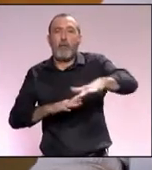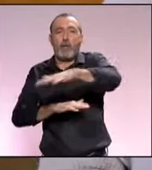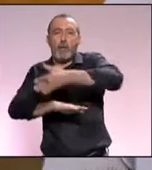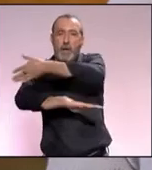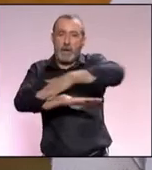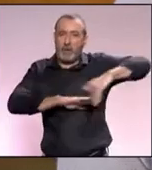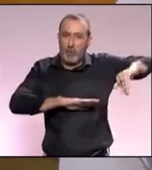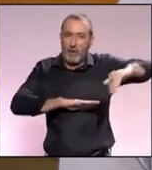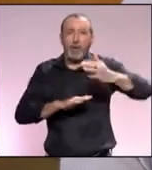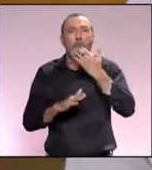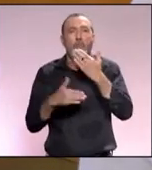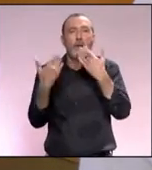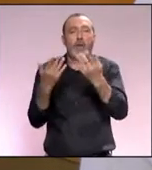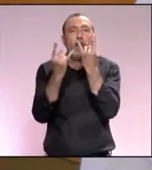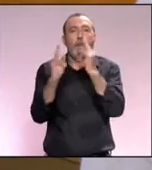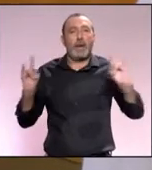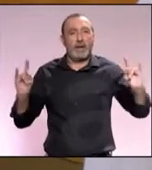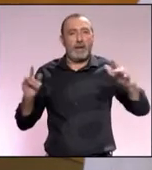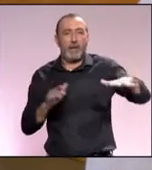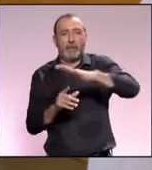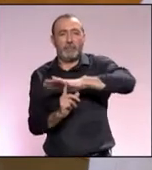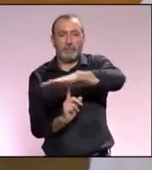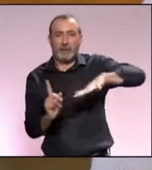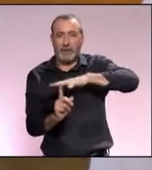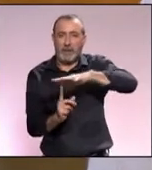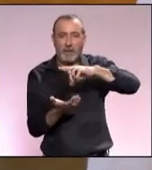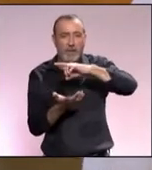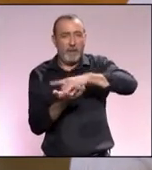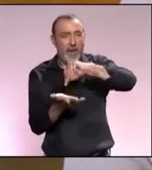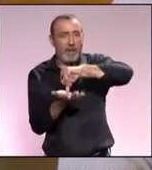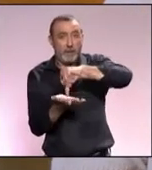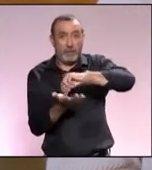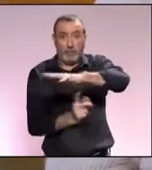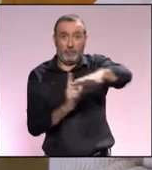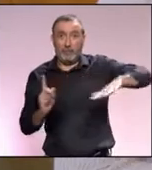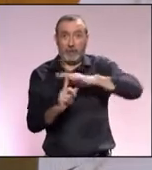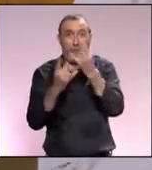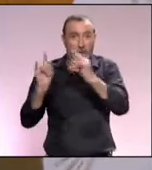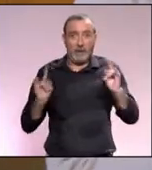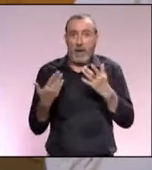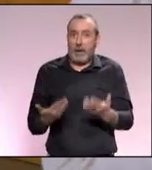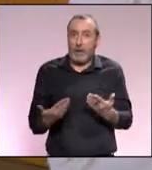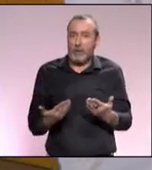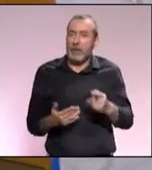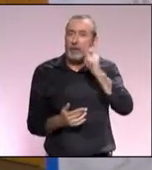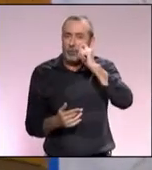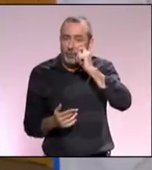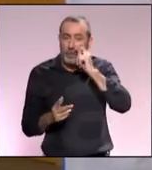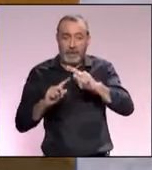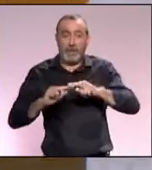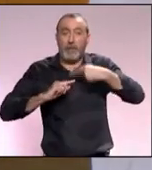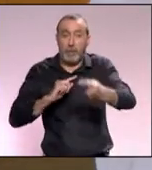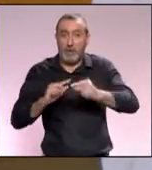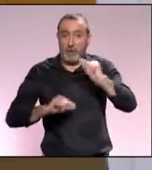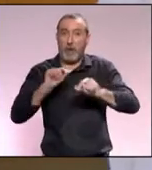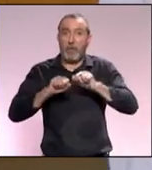eje litoral o como os decía esos parques periurbanos. Yo creo que el turismo actual tras